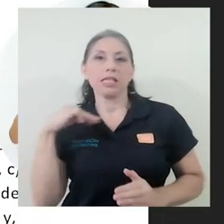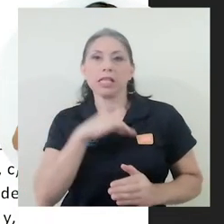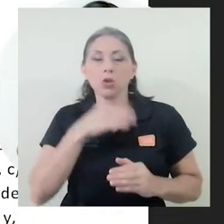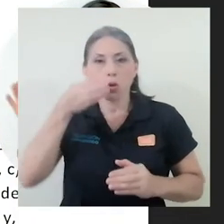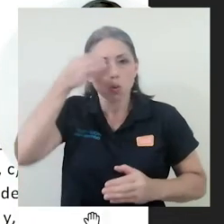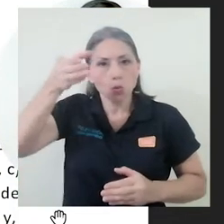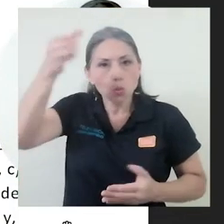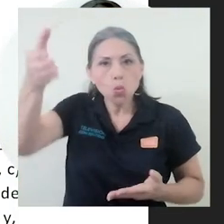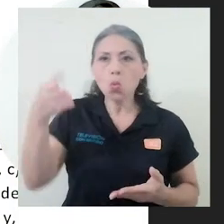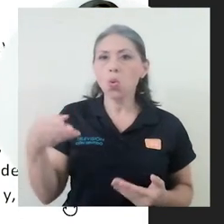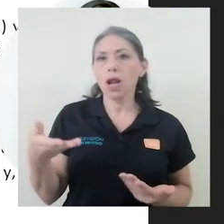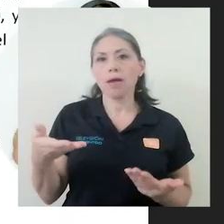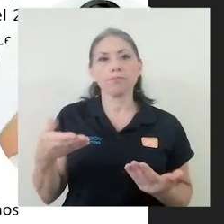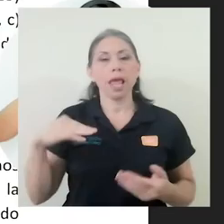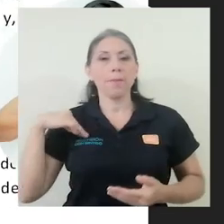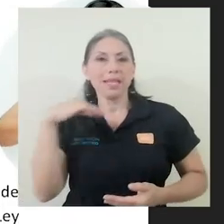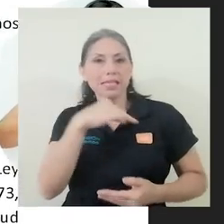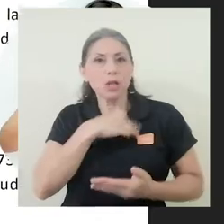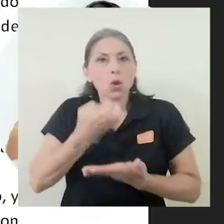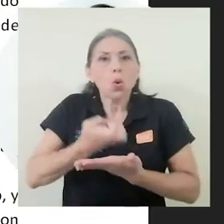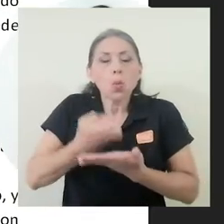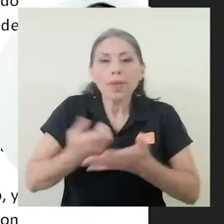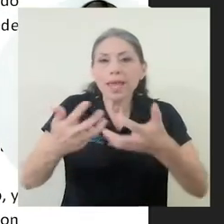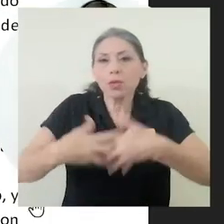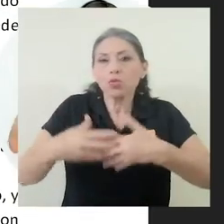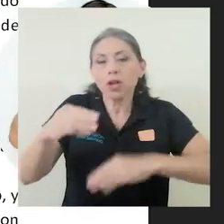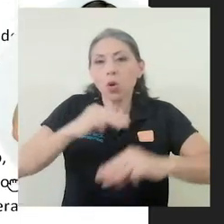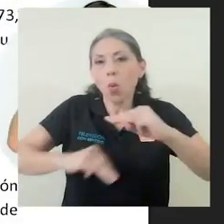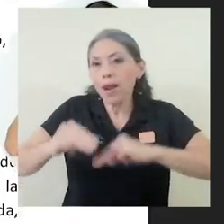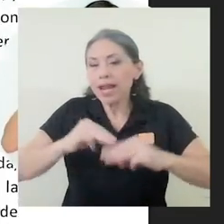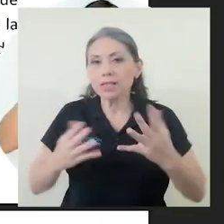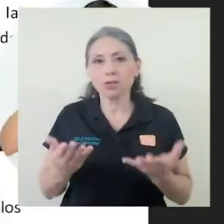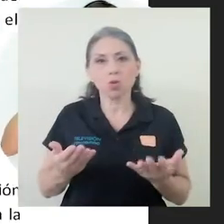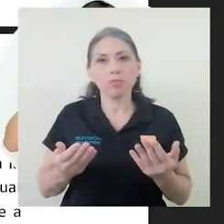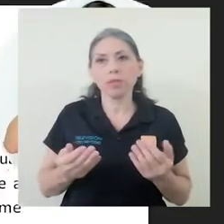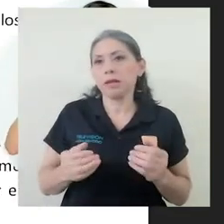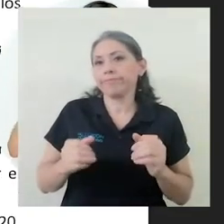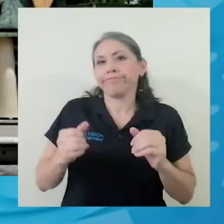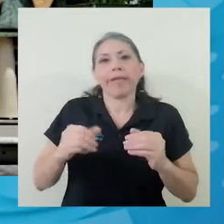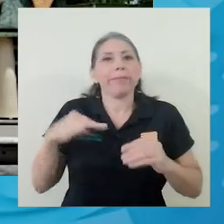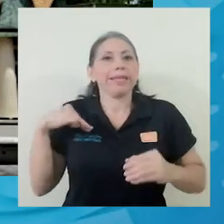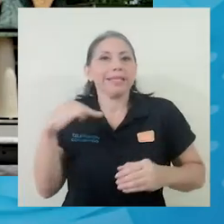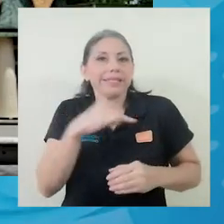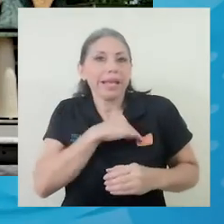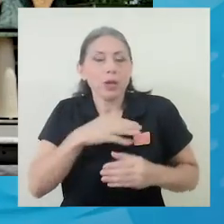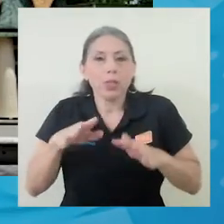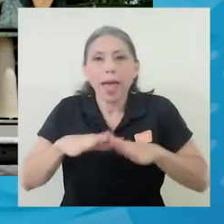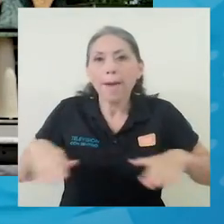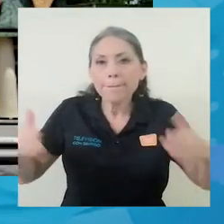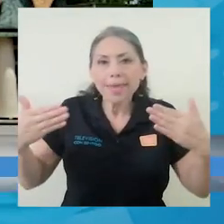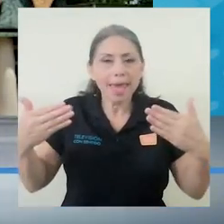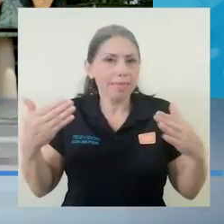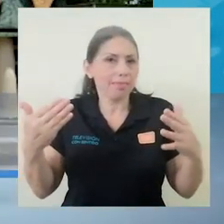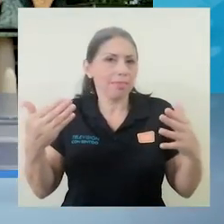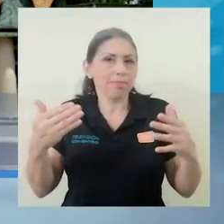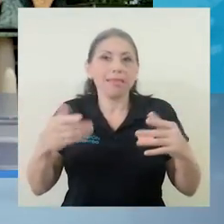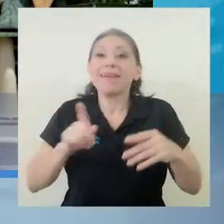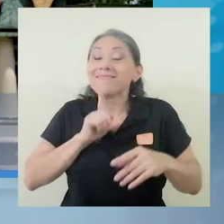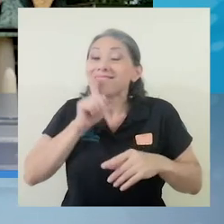puede ser el Ministerio de Economía, Industria y Comercio, puede ser el Ministerio de Ambiente, el MINAE.